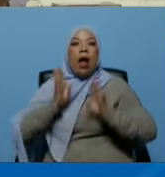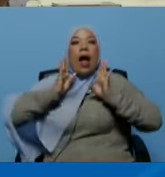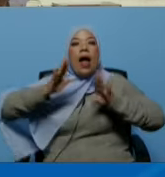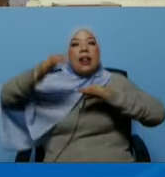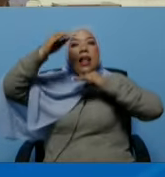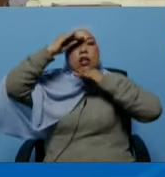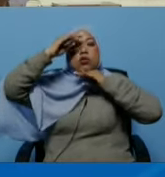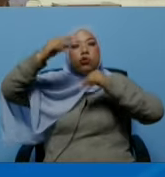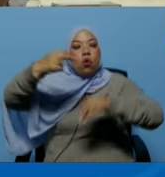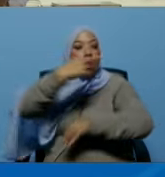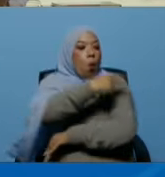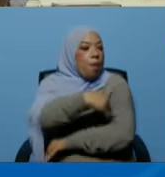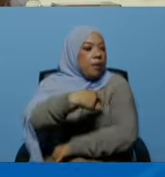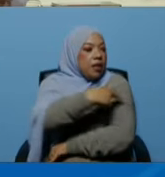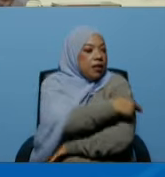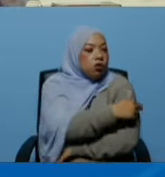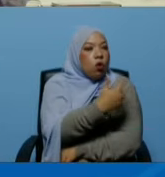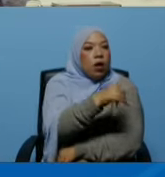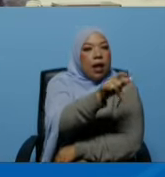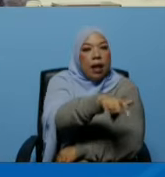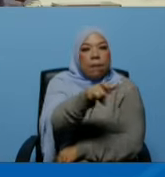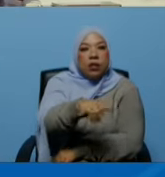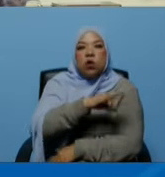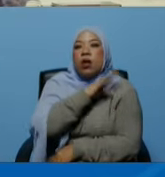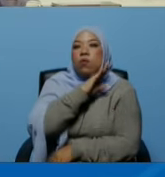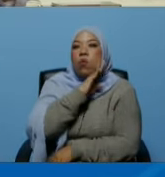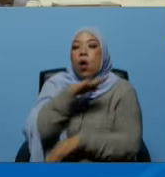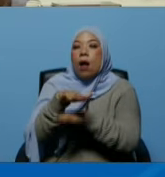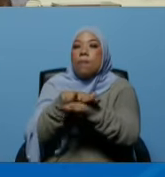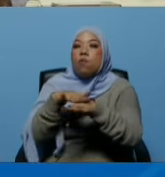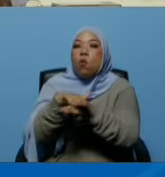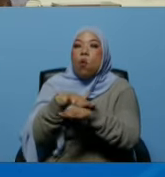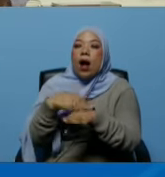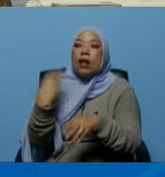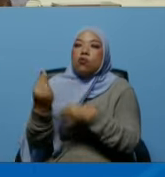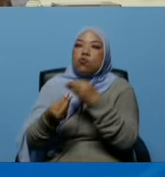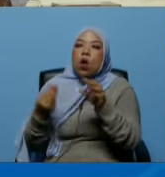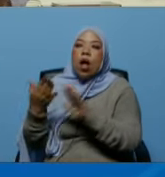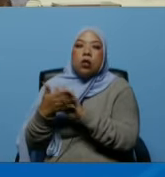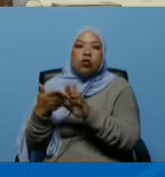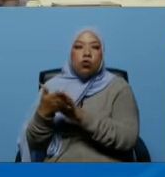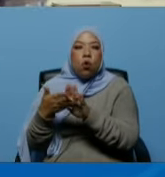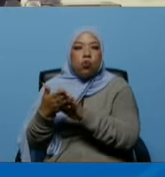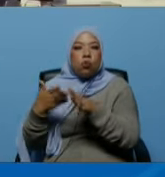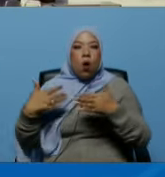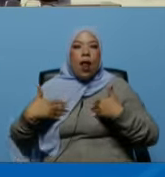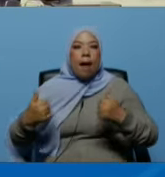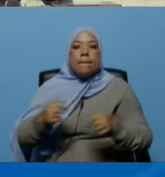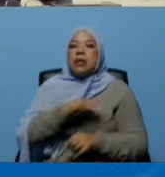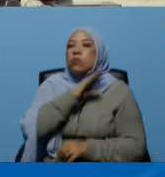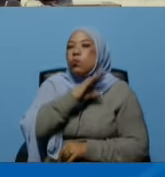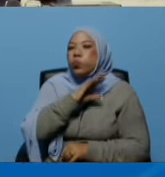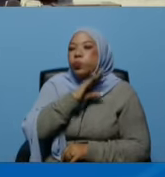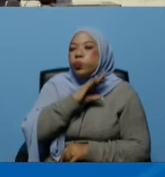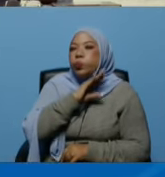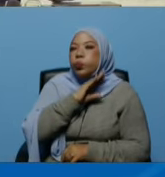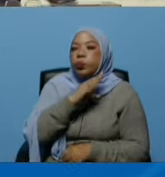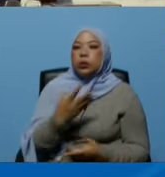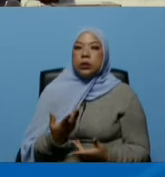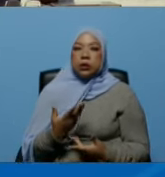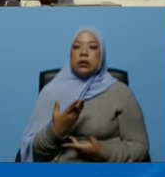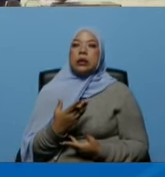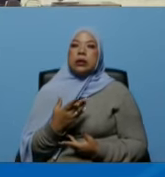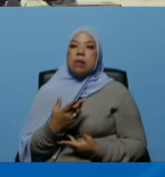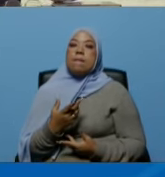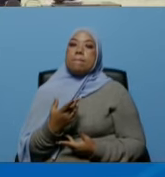hospitalaria curativa primaria preventiva hospitalaria curativa a un nivel que se pueda